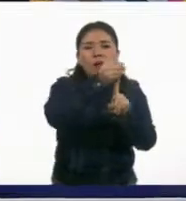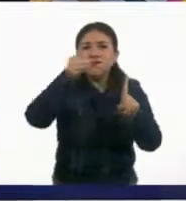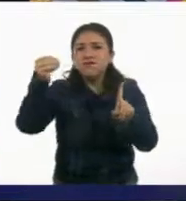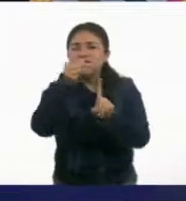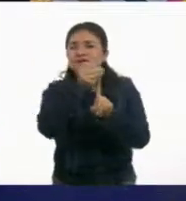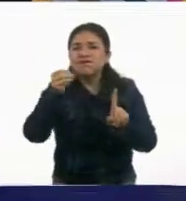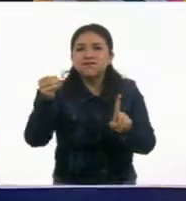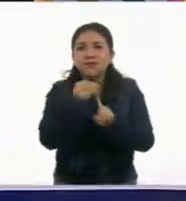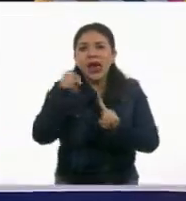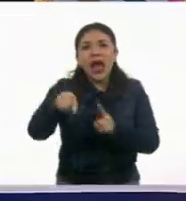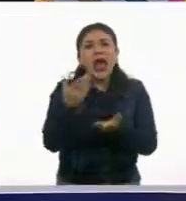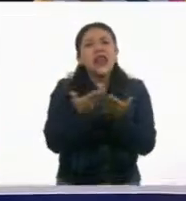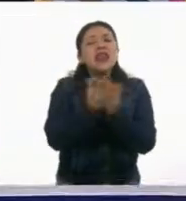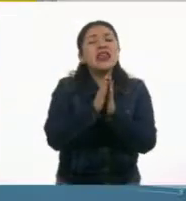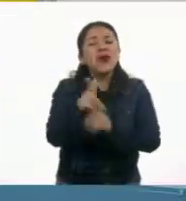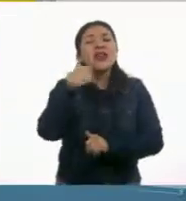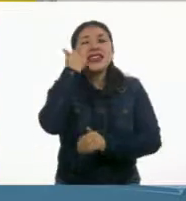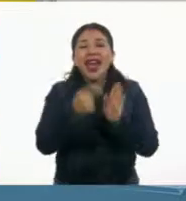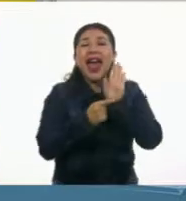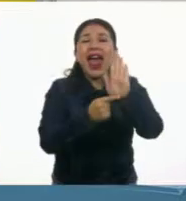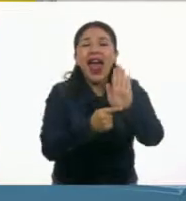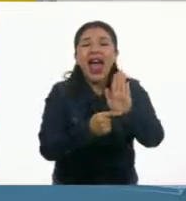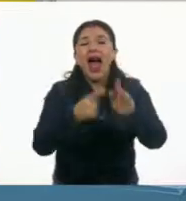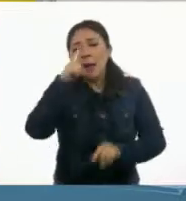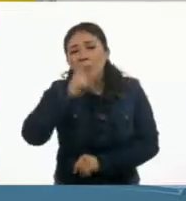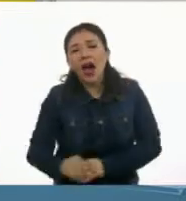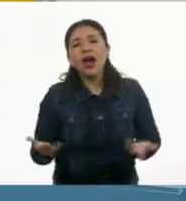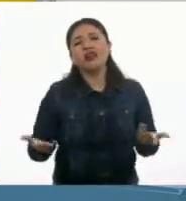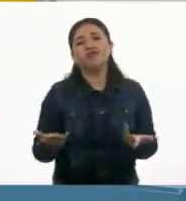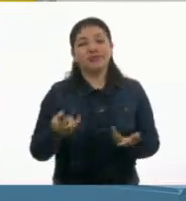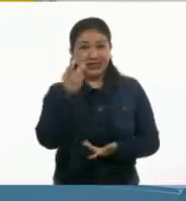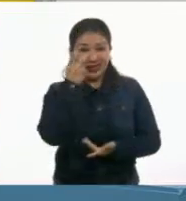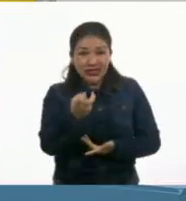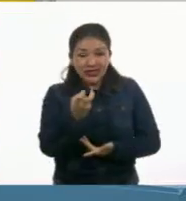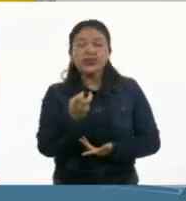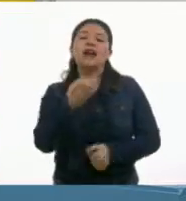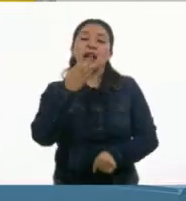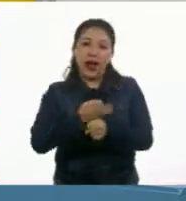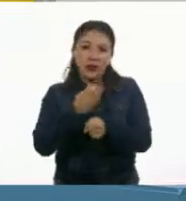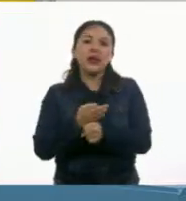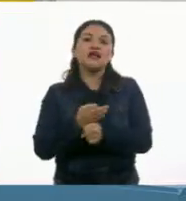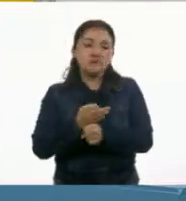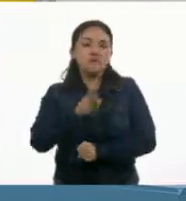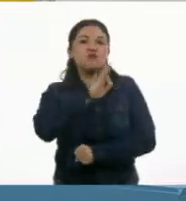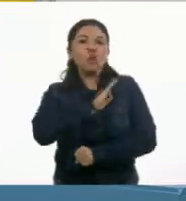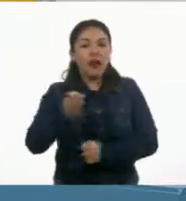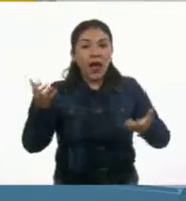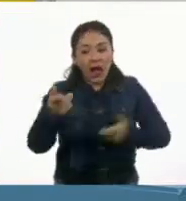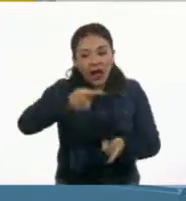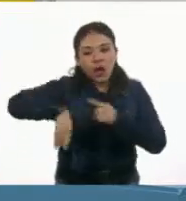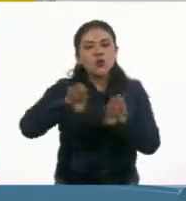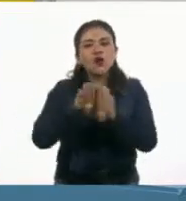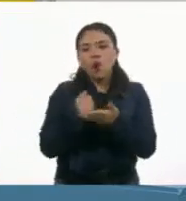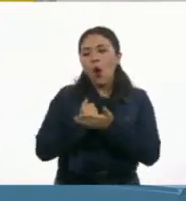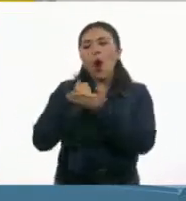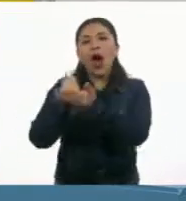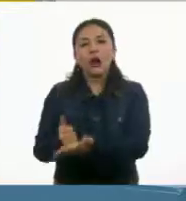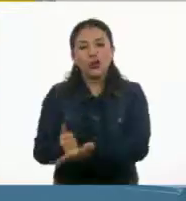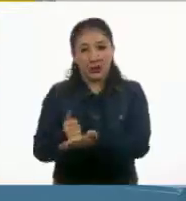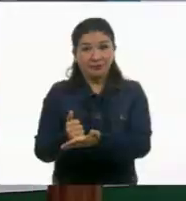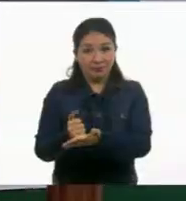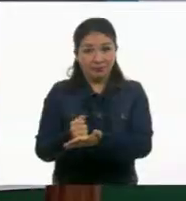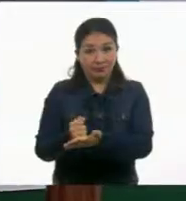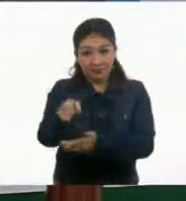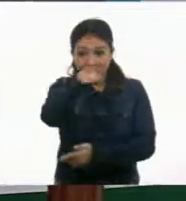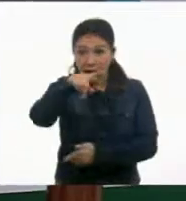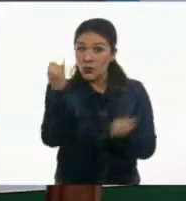de una parte del texto que ella quería compartirnos. Entonces, pues esto nos va a dar motivo para ayudarle, Tom. Vamos a ayudar